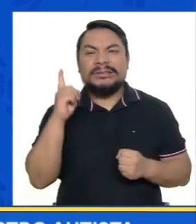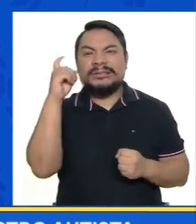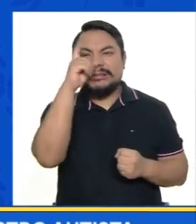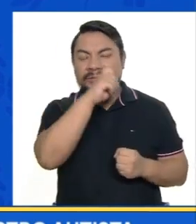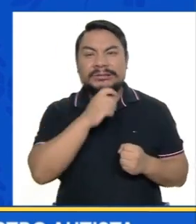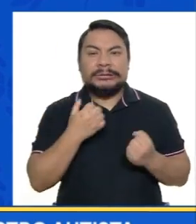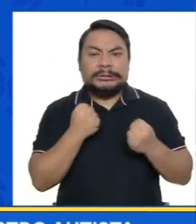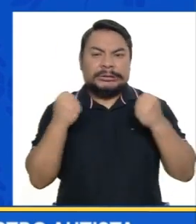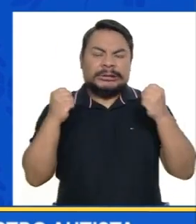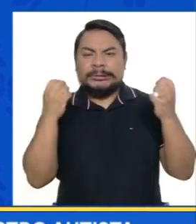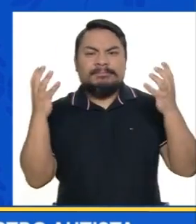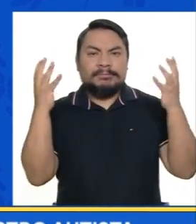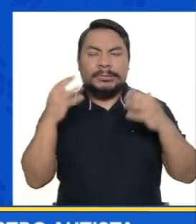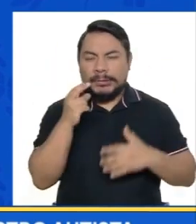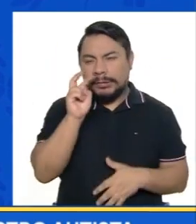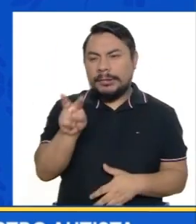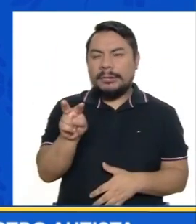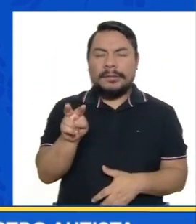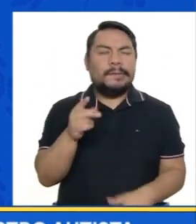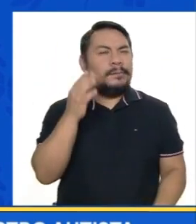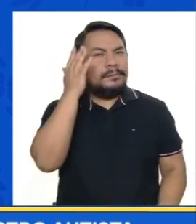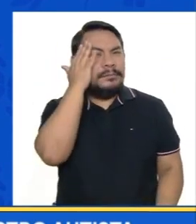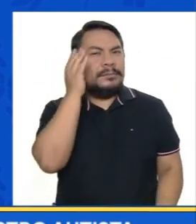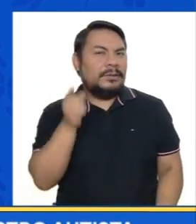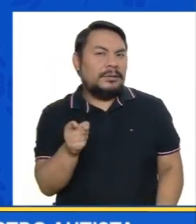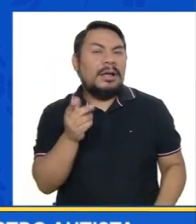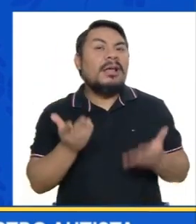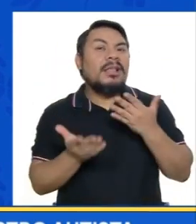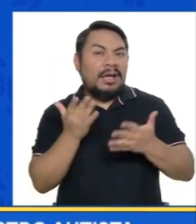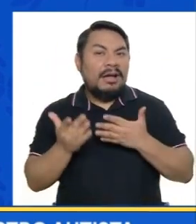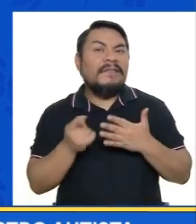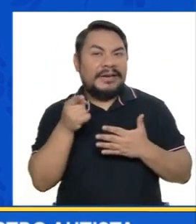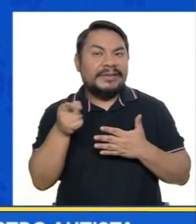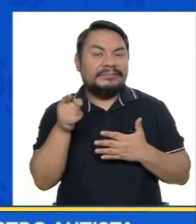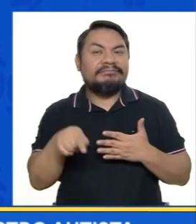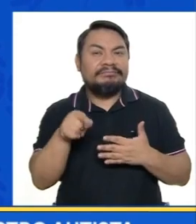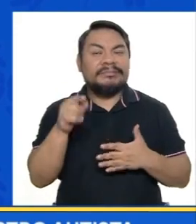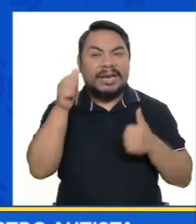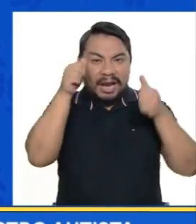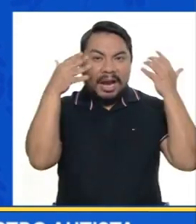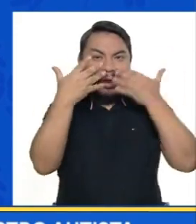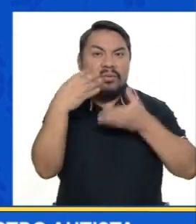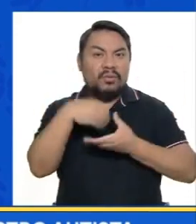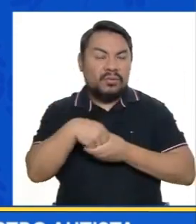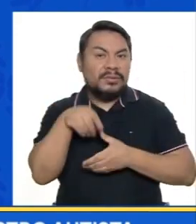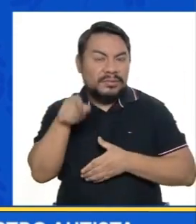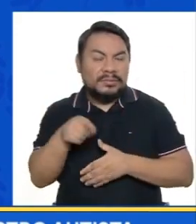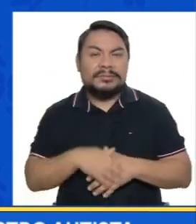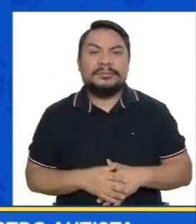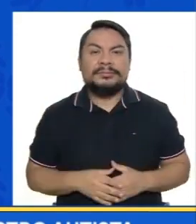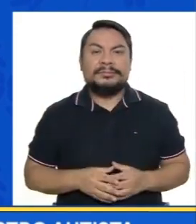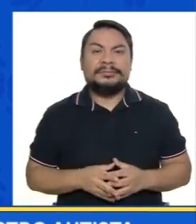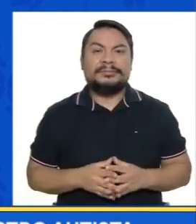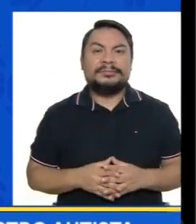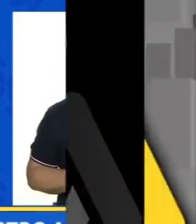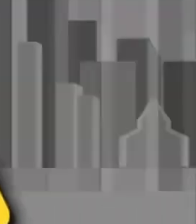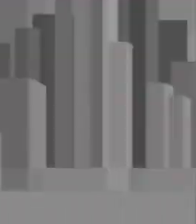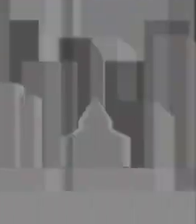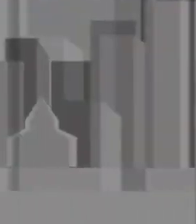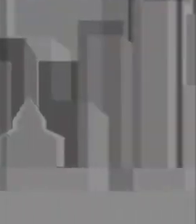tolerar la frustración, ya podemos hablar de que podrían ser algunos signos de autismo o algunos de los tipos de autismo.